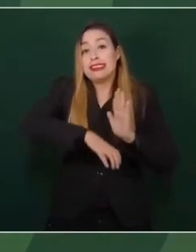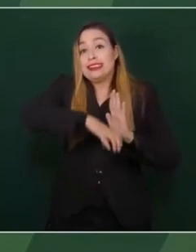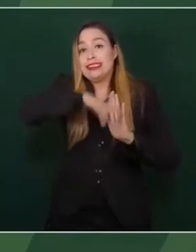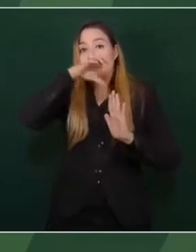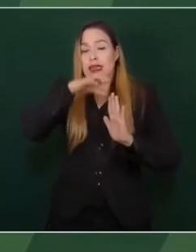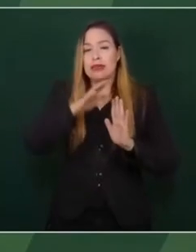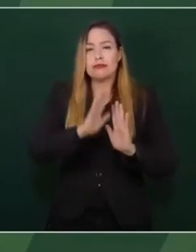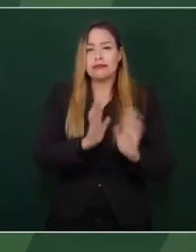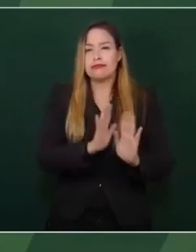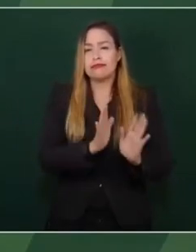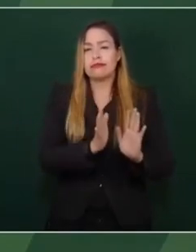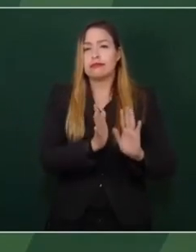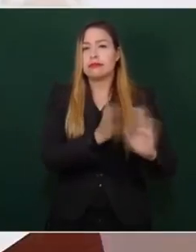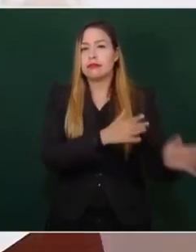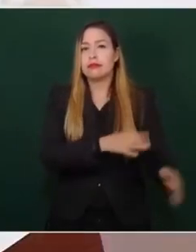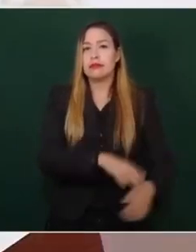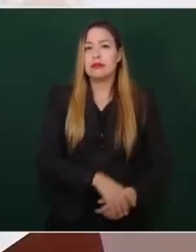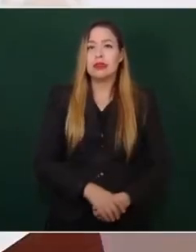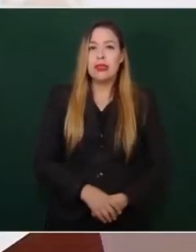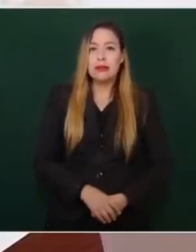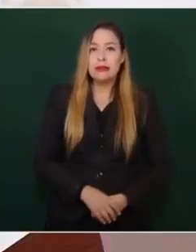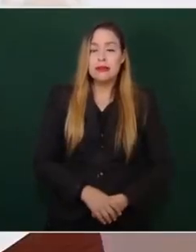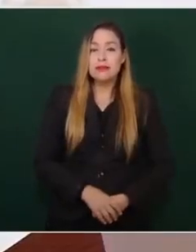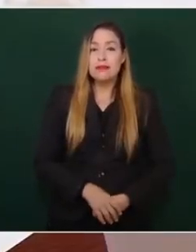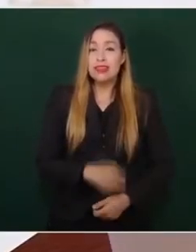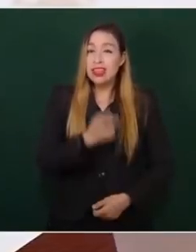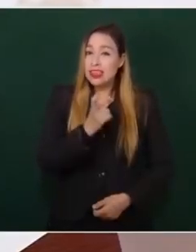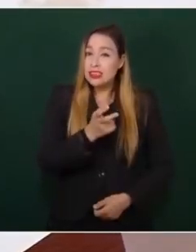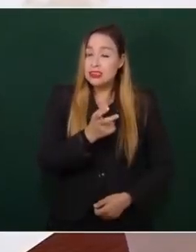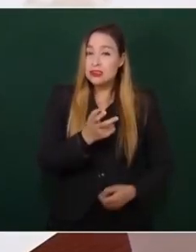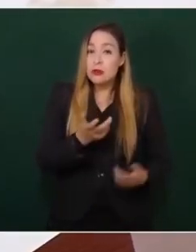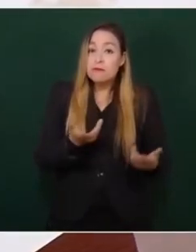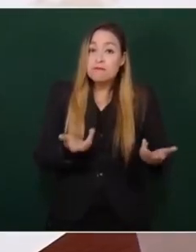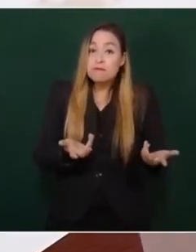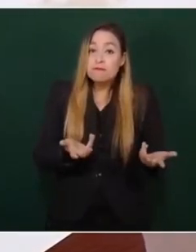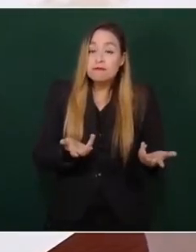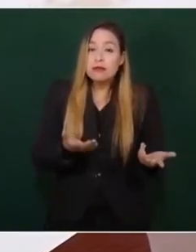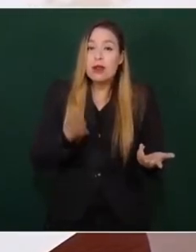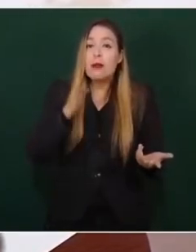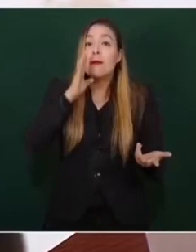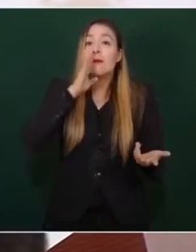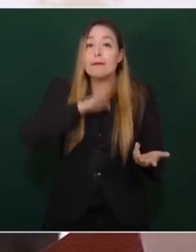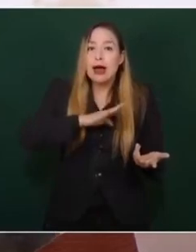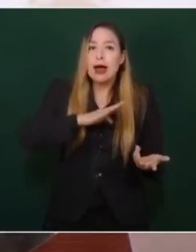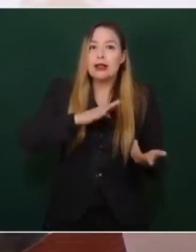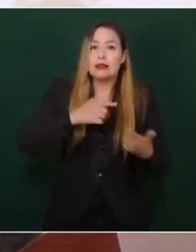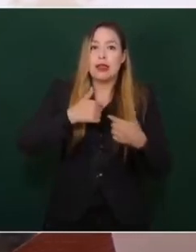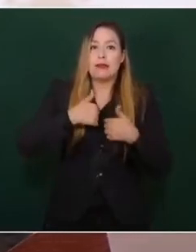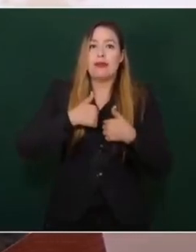Lo malo sería la violencia